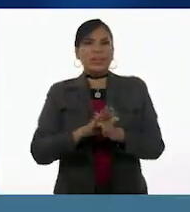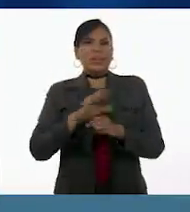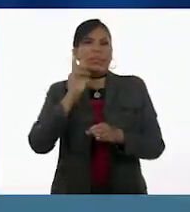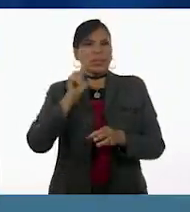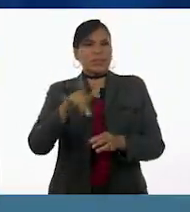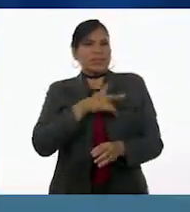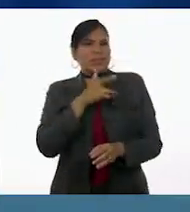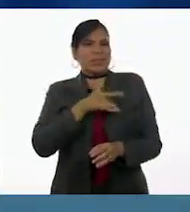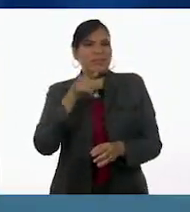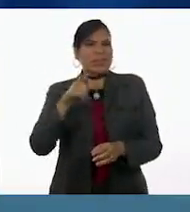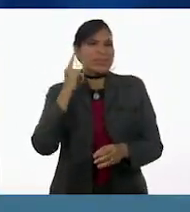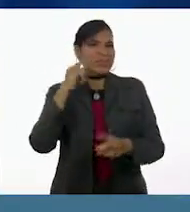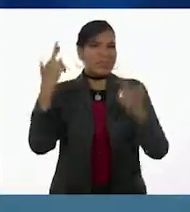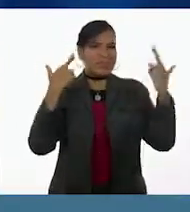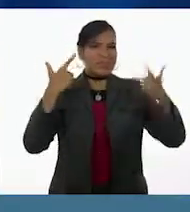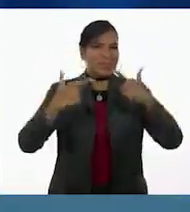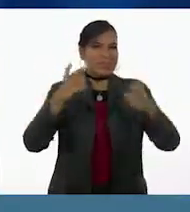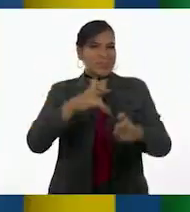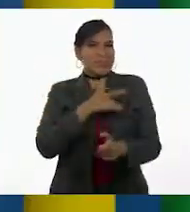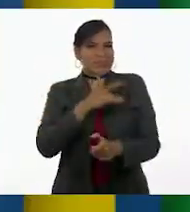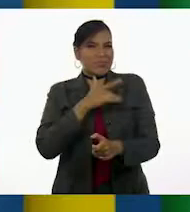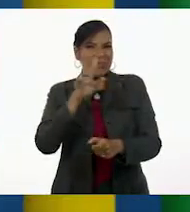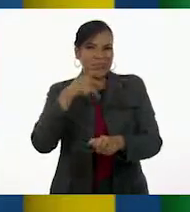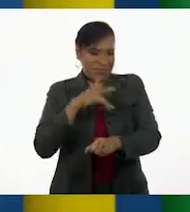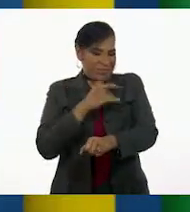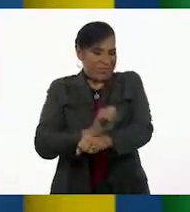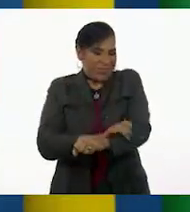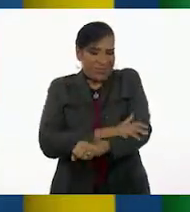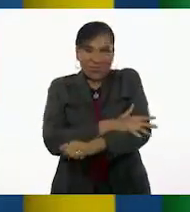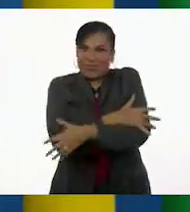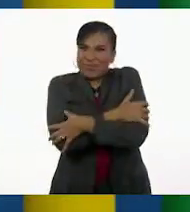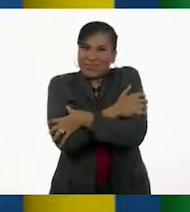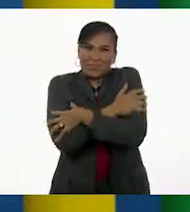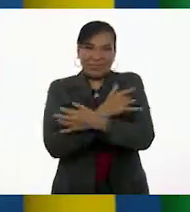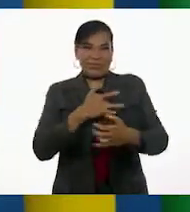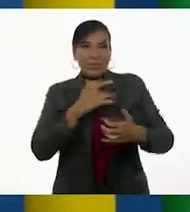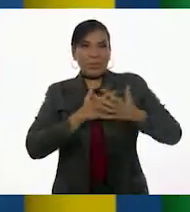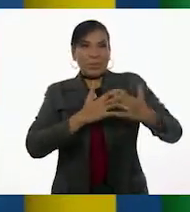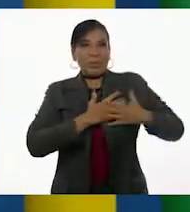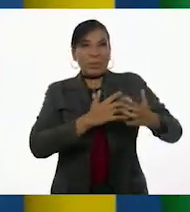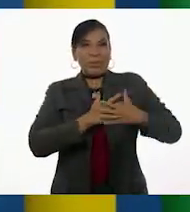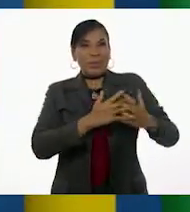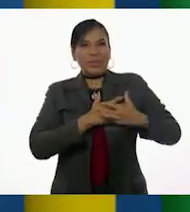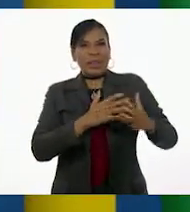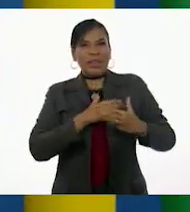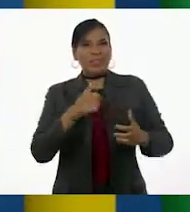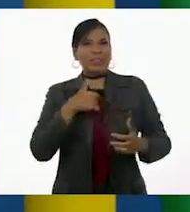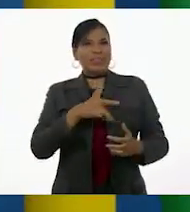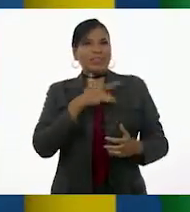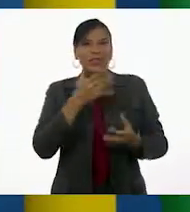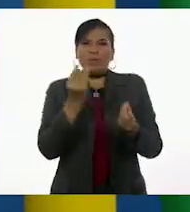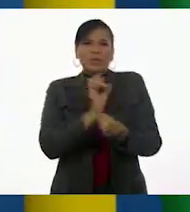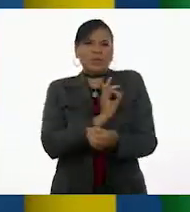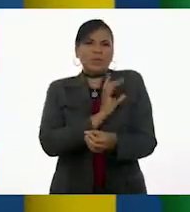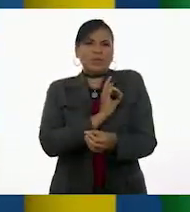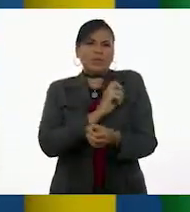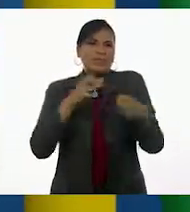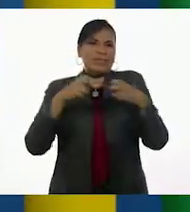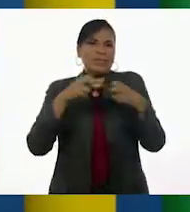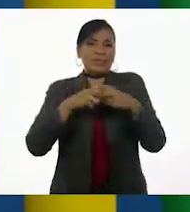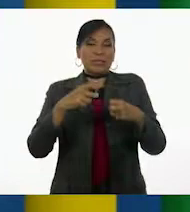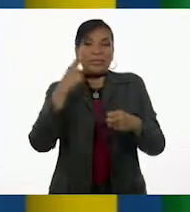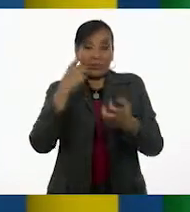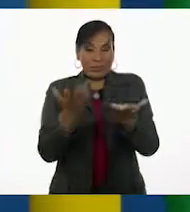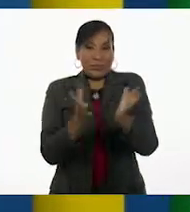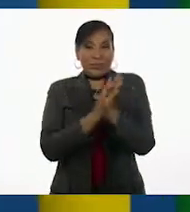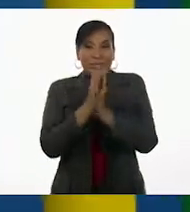te producen esos sonidos? Se me puso la piel de gallina, se me aceleró el corazón y me produjo mucho miedo y ansiedad. Mira,